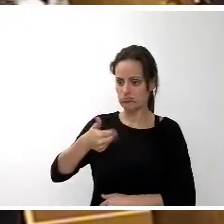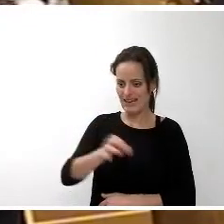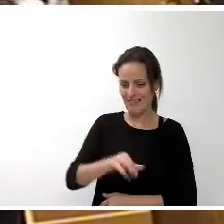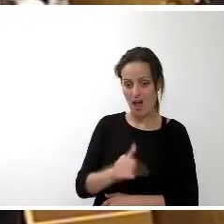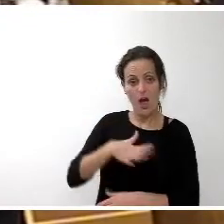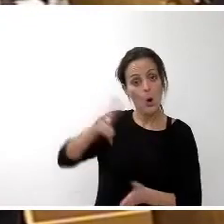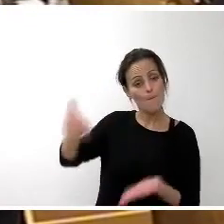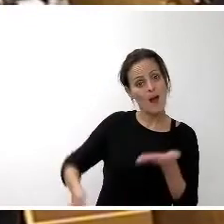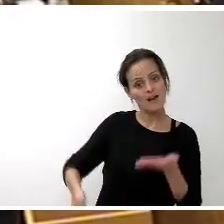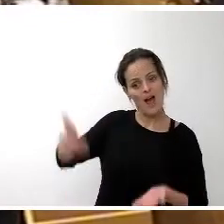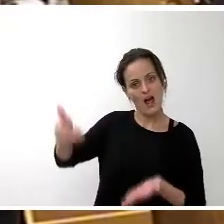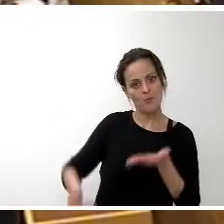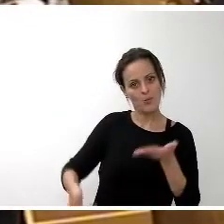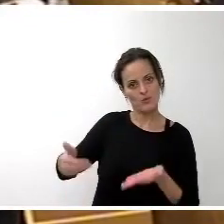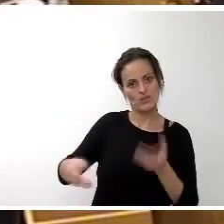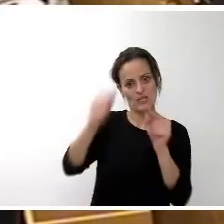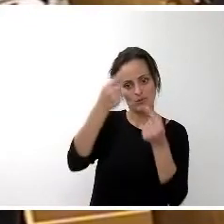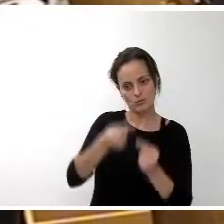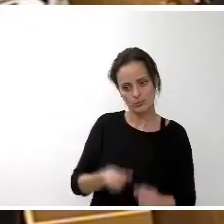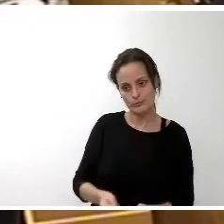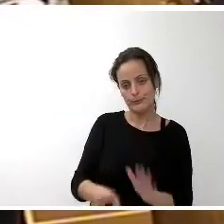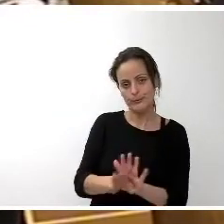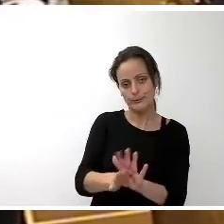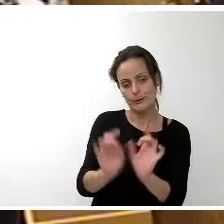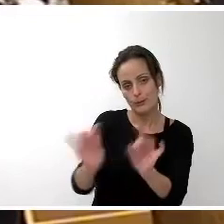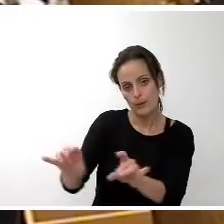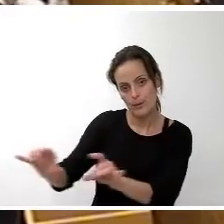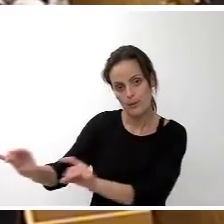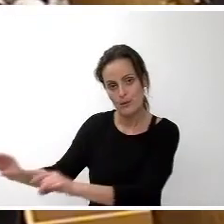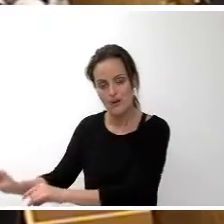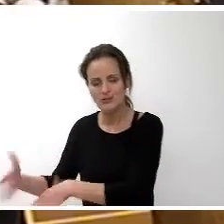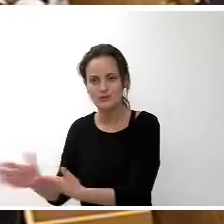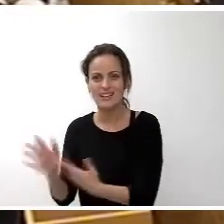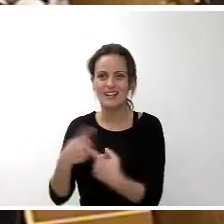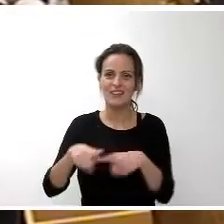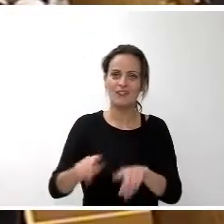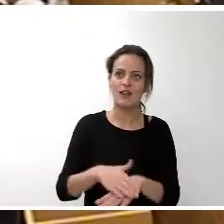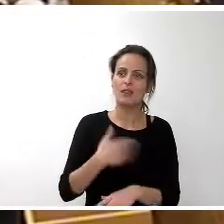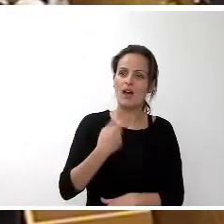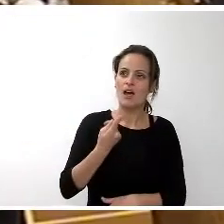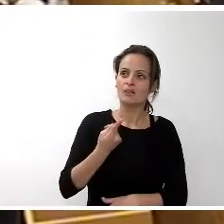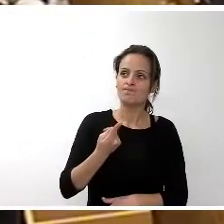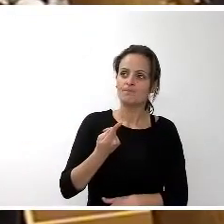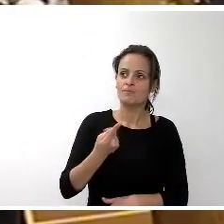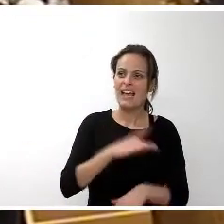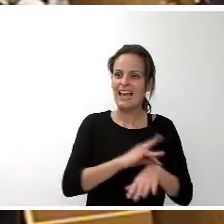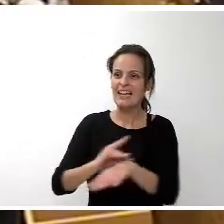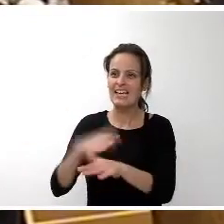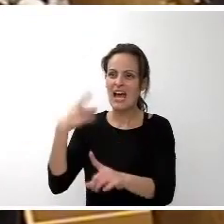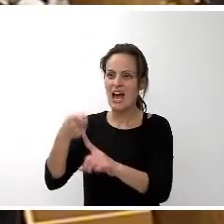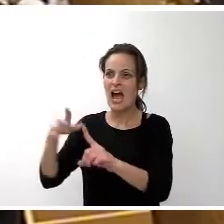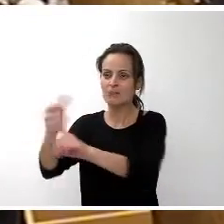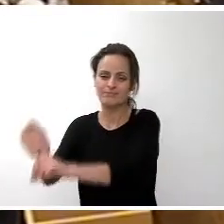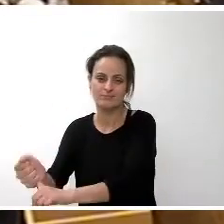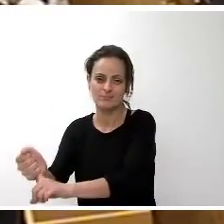en buena medida siguen afianzando estos presupuestos ese contraste esa diferencia entre el norte al que aspiramos es el que nos duele más y